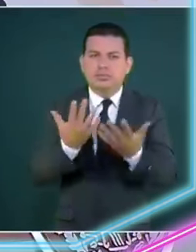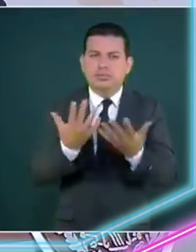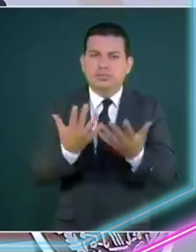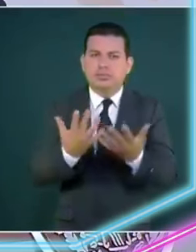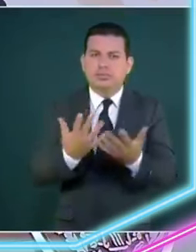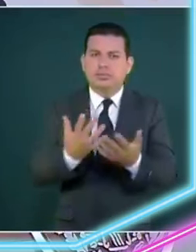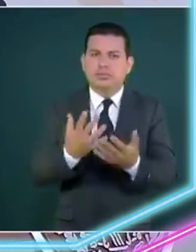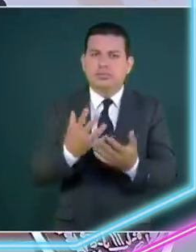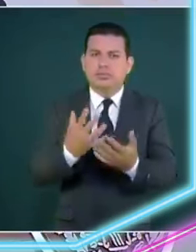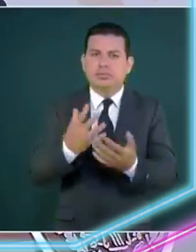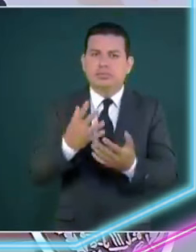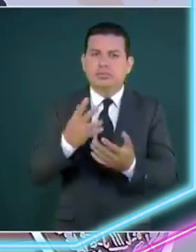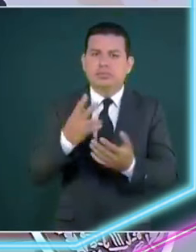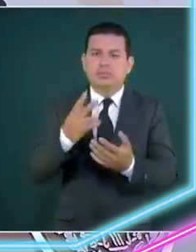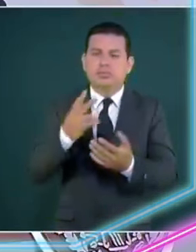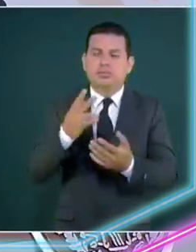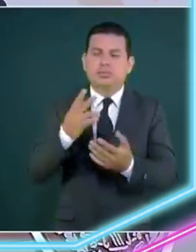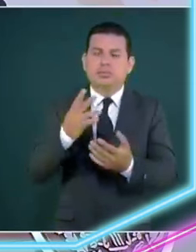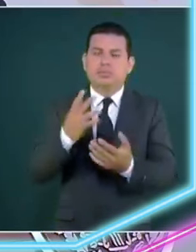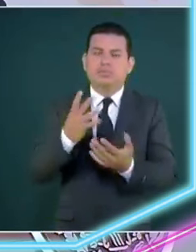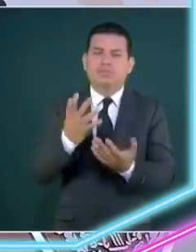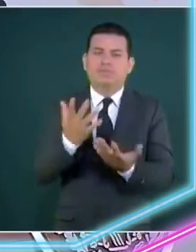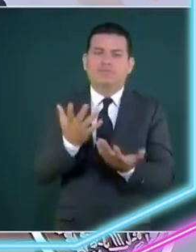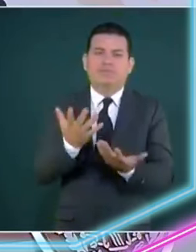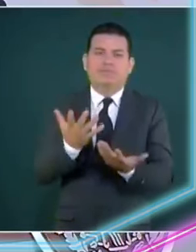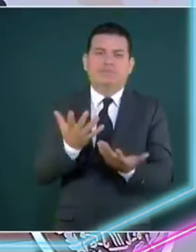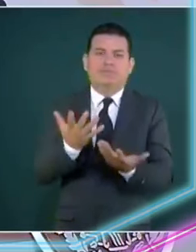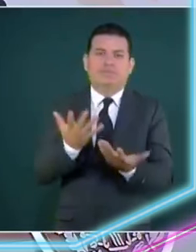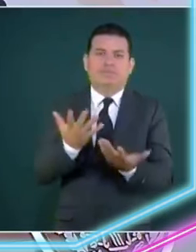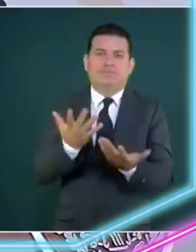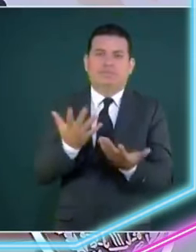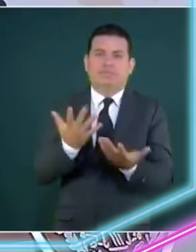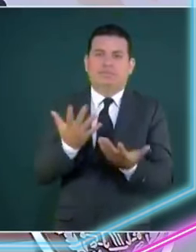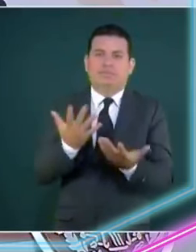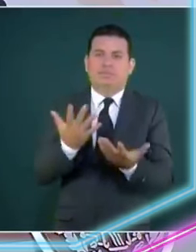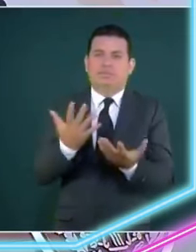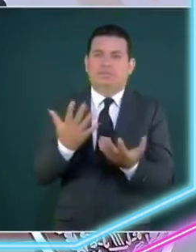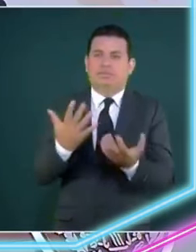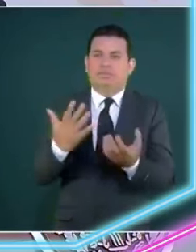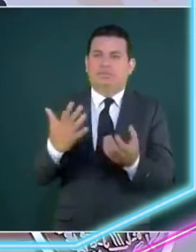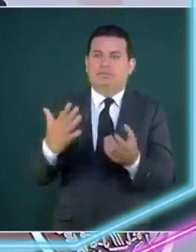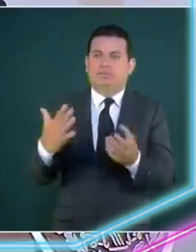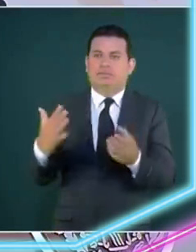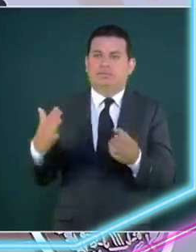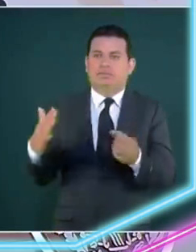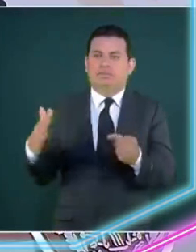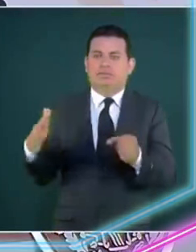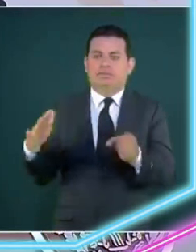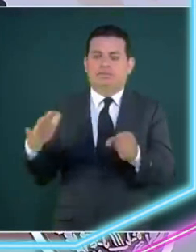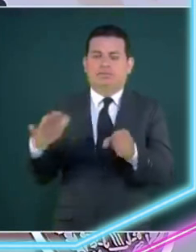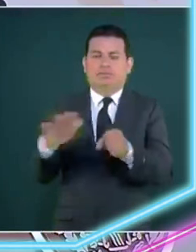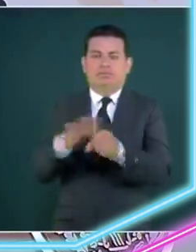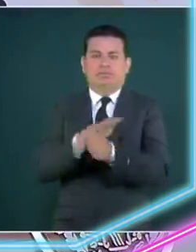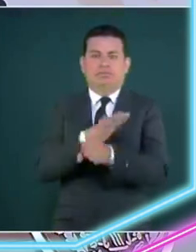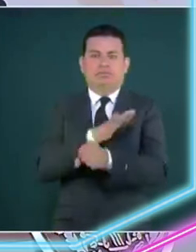al mes pero más allá de eso dice que hicieron un convenio con algunas empresas venezolanas como la empresa esta